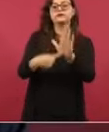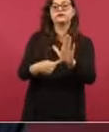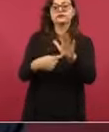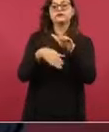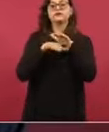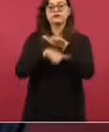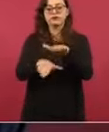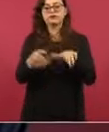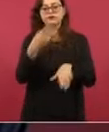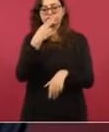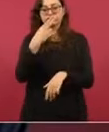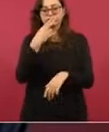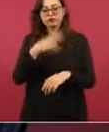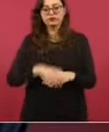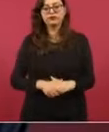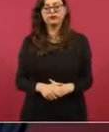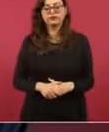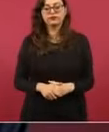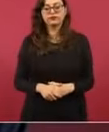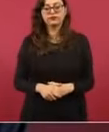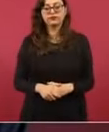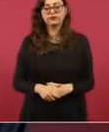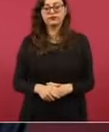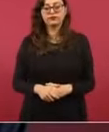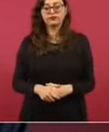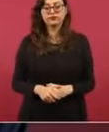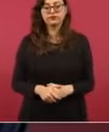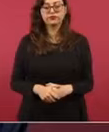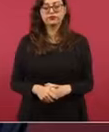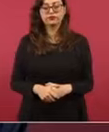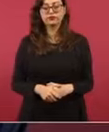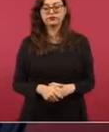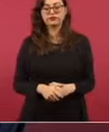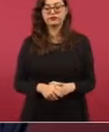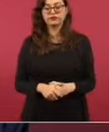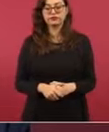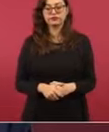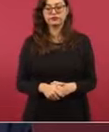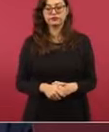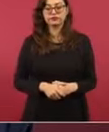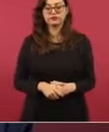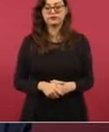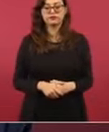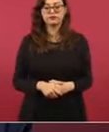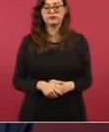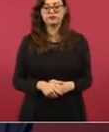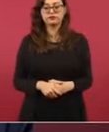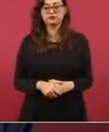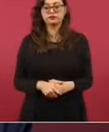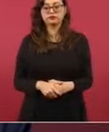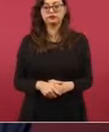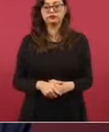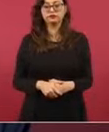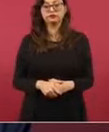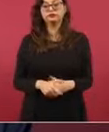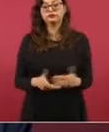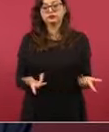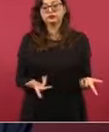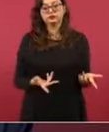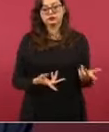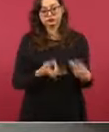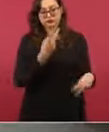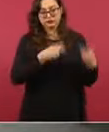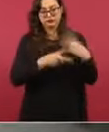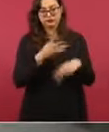expusiste, se lo dejamos a ellos para que traigan una respuesta.